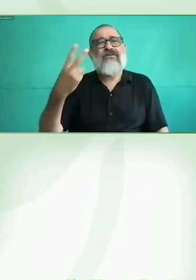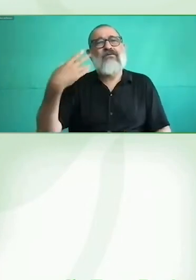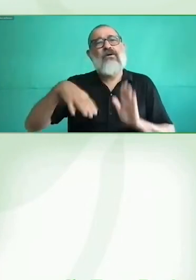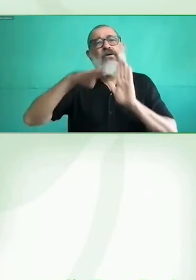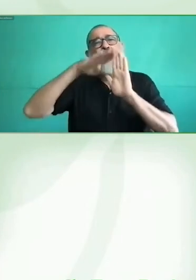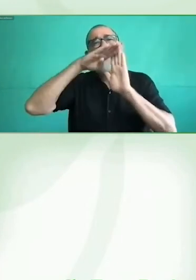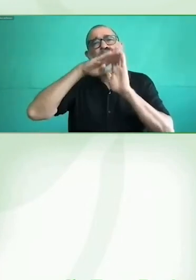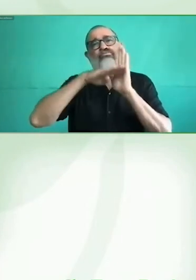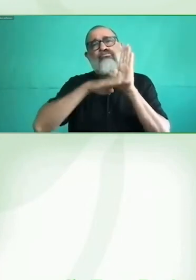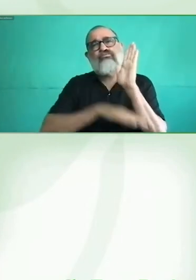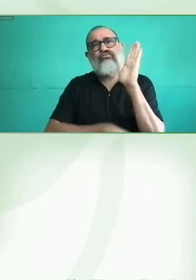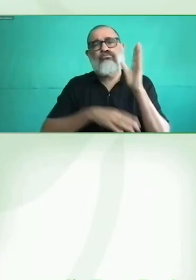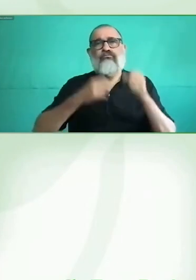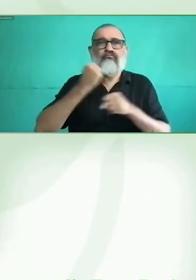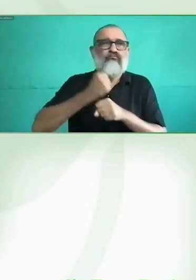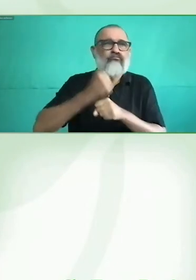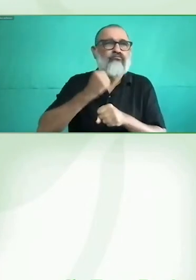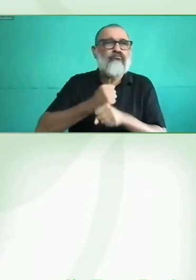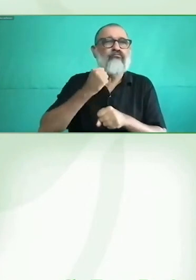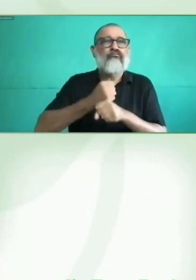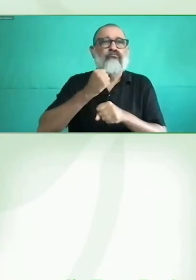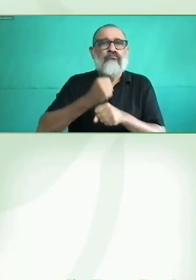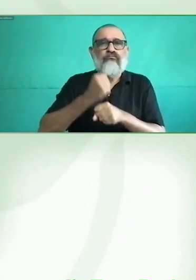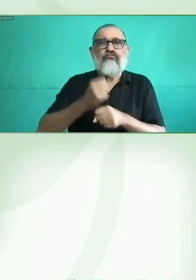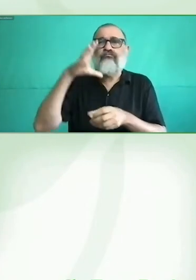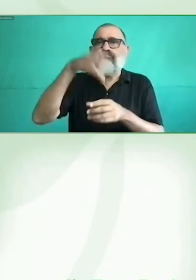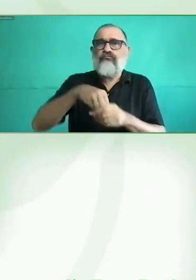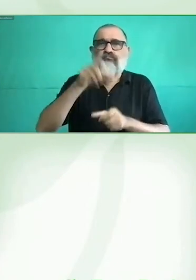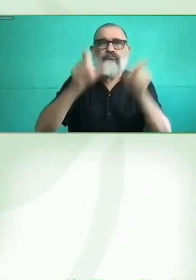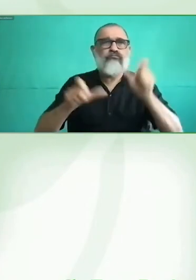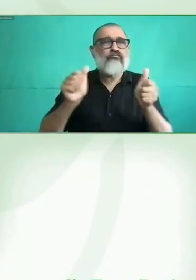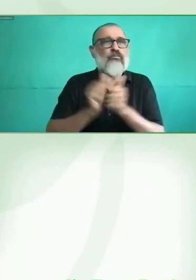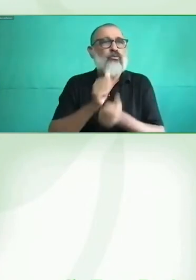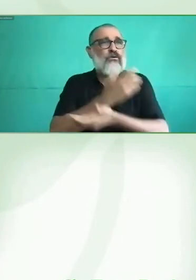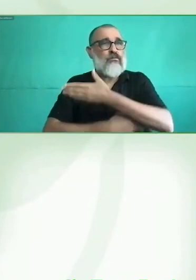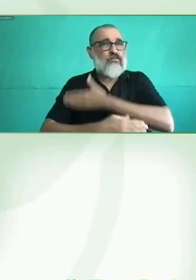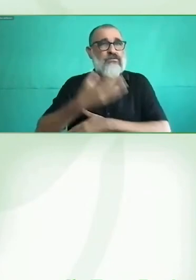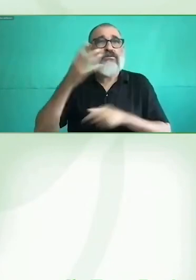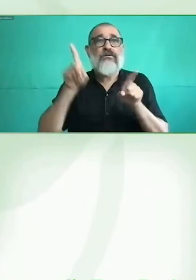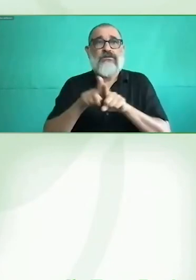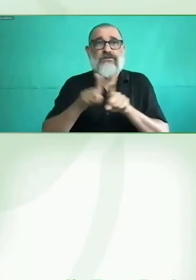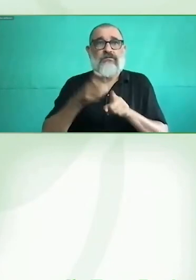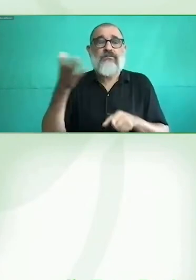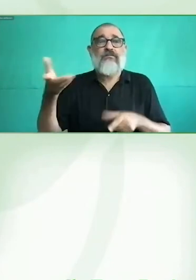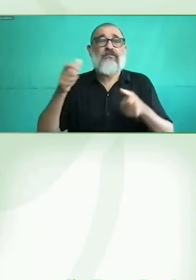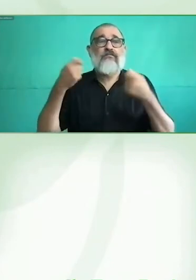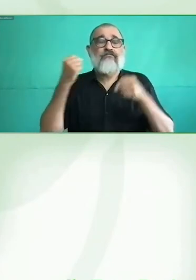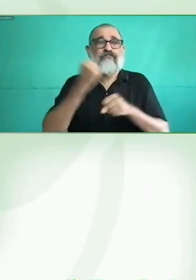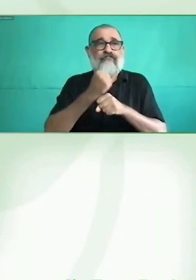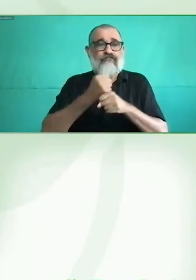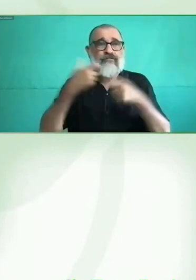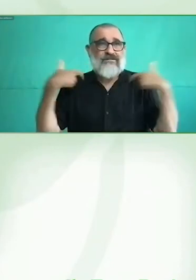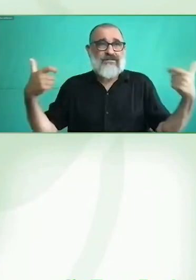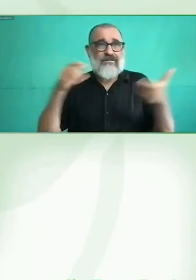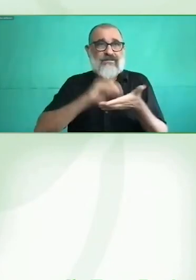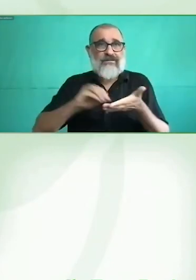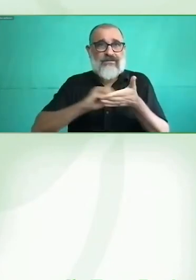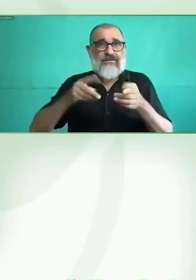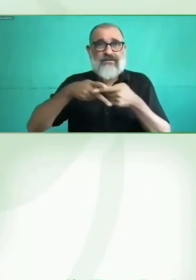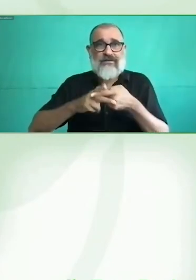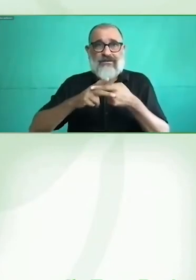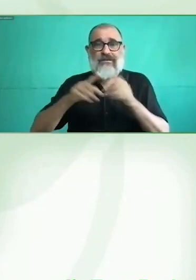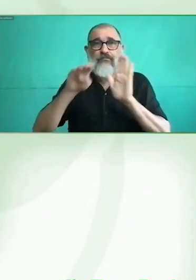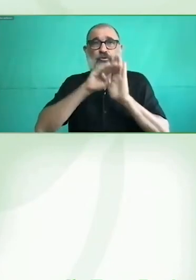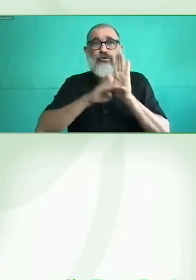del Programa Iberoamericano de Discapacidad desde 2019. Y fue también directora ejecutiva